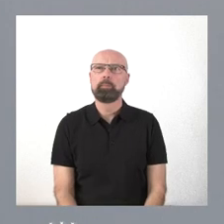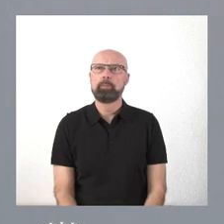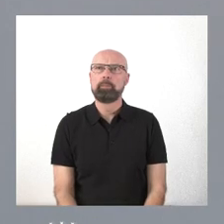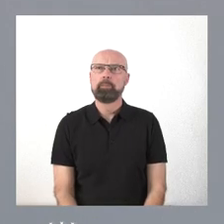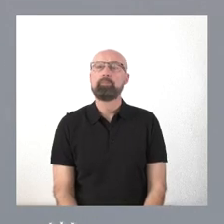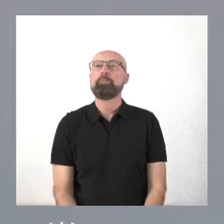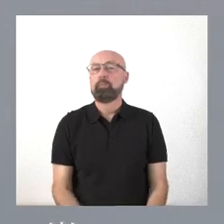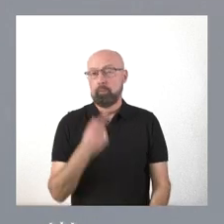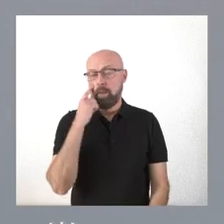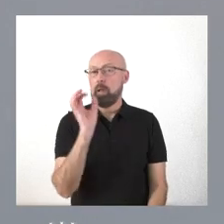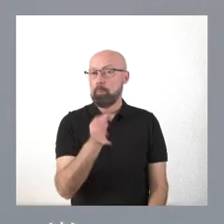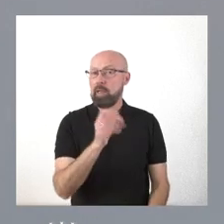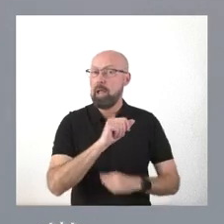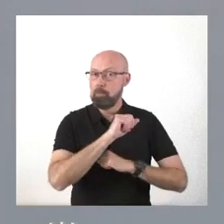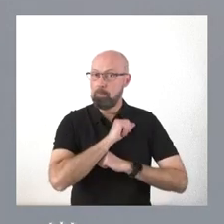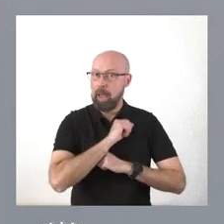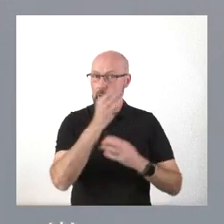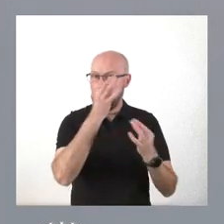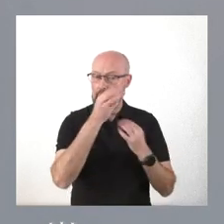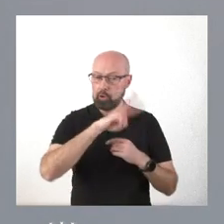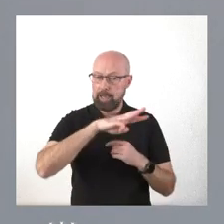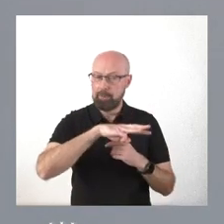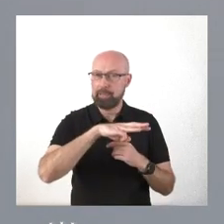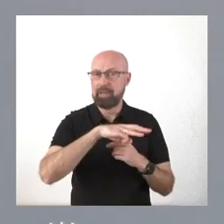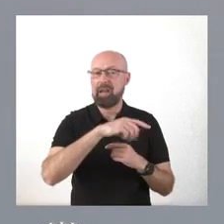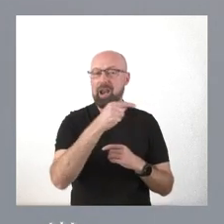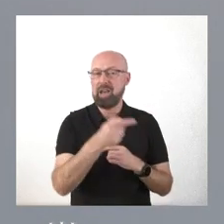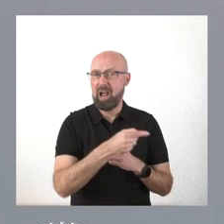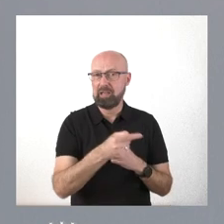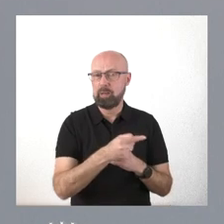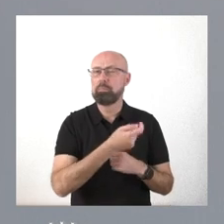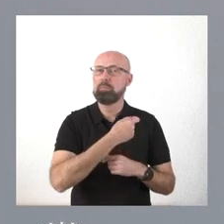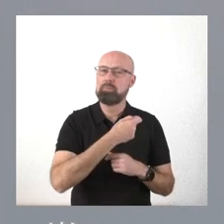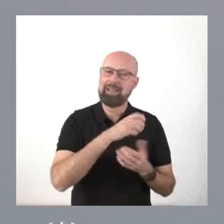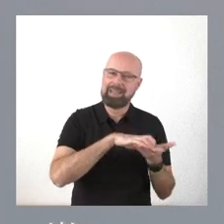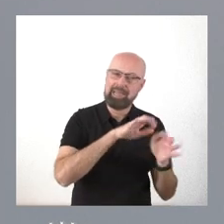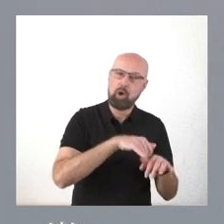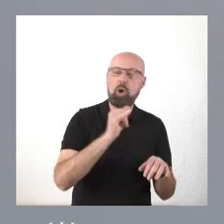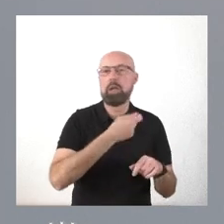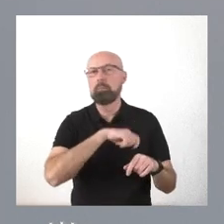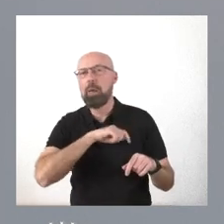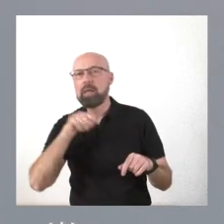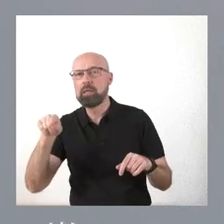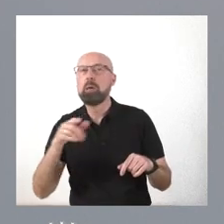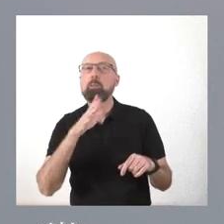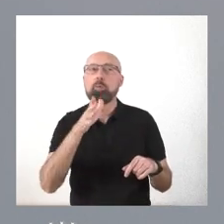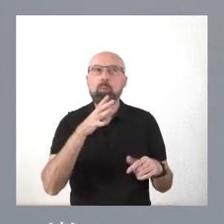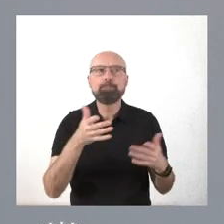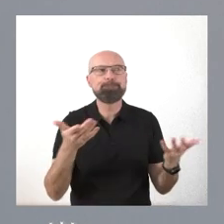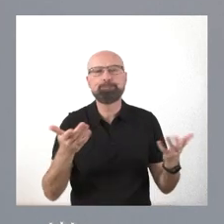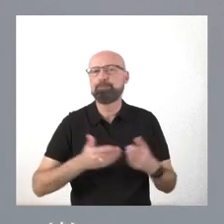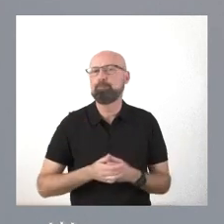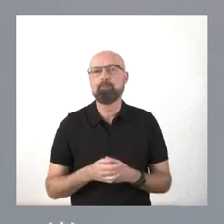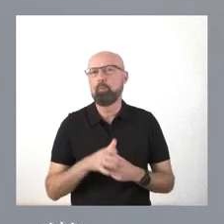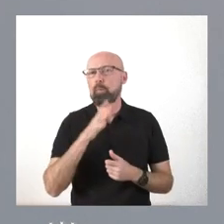Es verdad que el dato de paro este trimestre ha sido negativo en Castilla y León y en España. ¿Qué factores? Pregunta usted. Pues, fundamentalmente, el